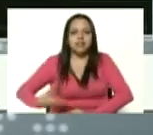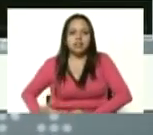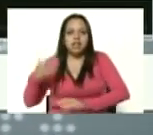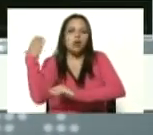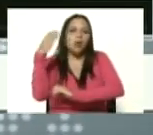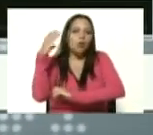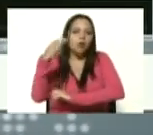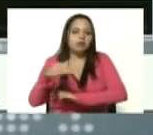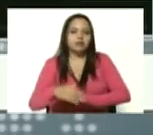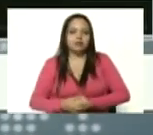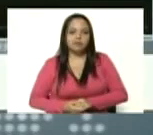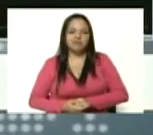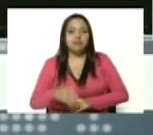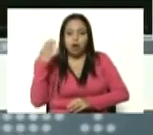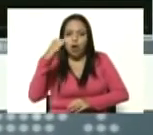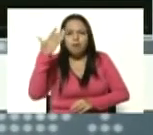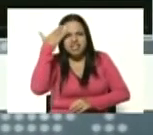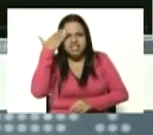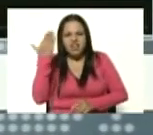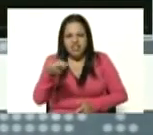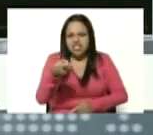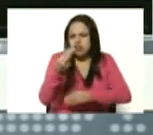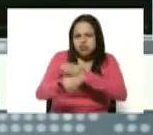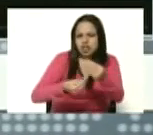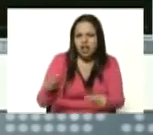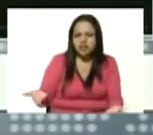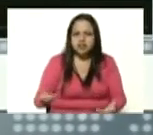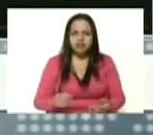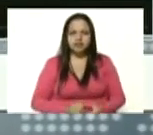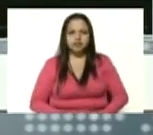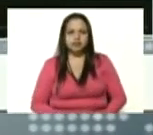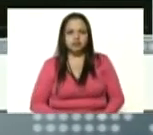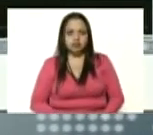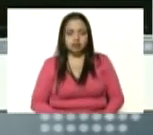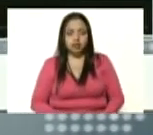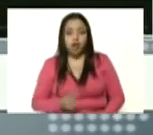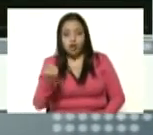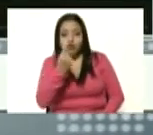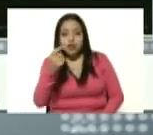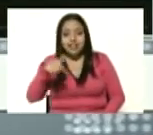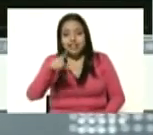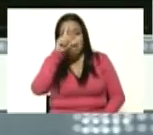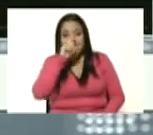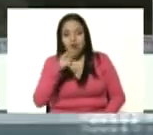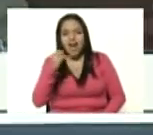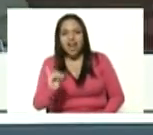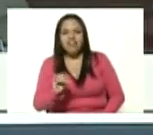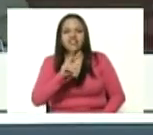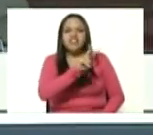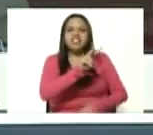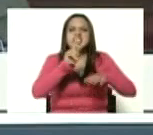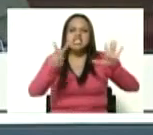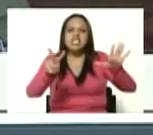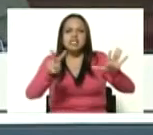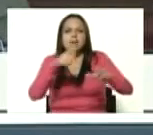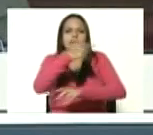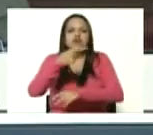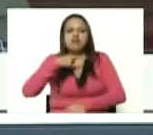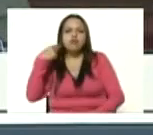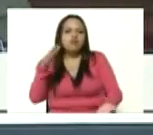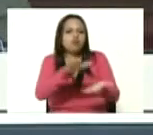Colombia en Colombia se sabe que eso es así solamente este año allá en Colombia van 27 masacres